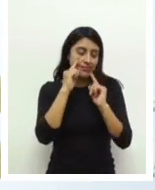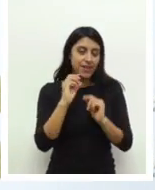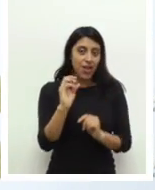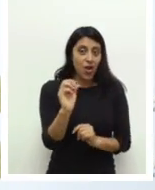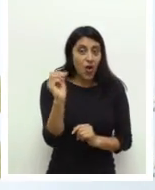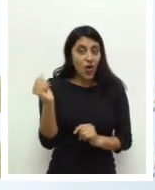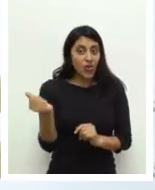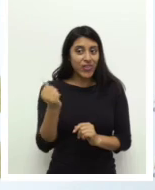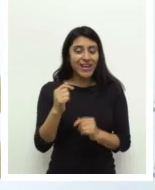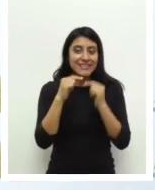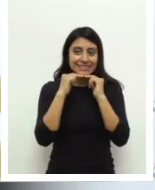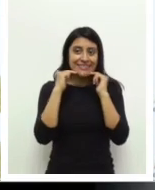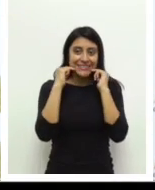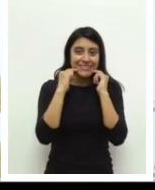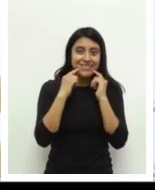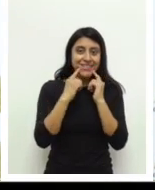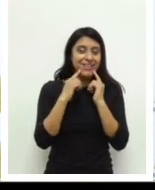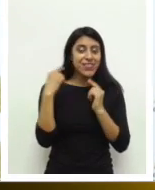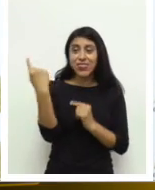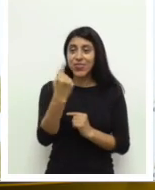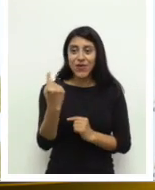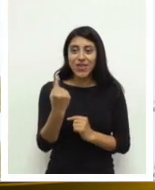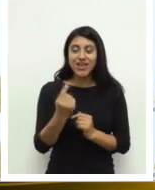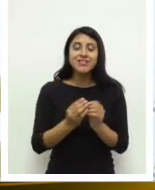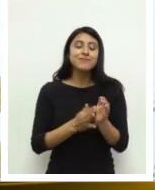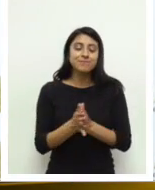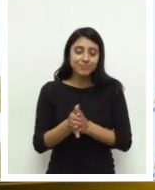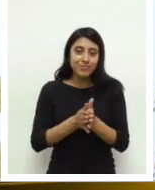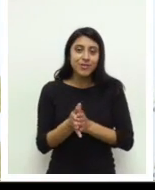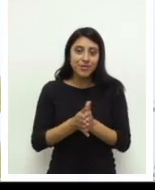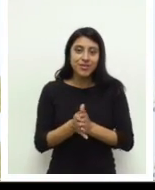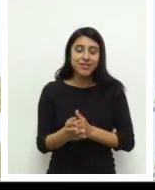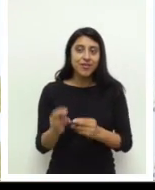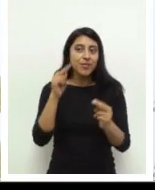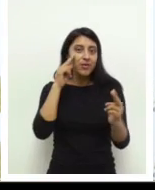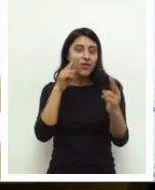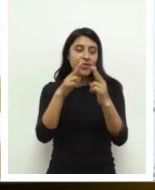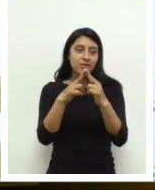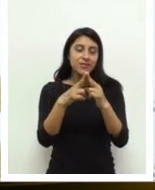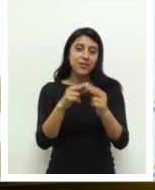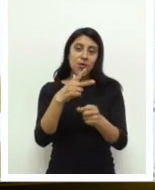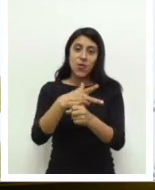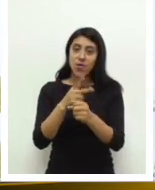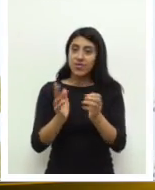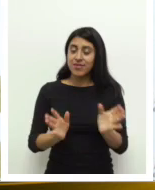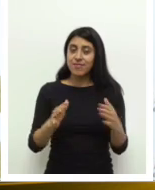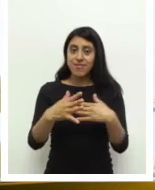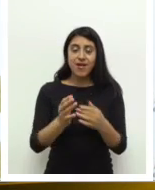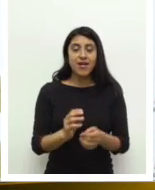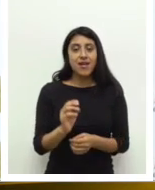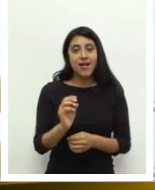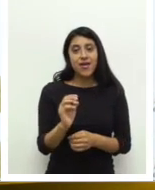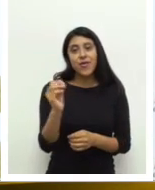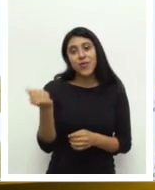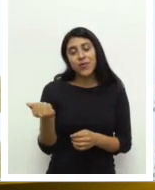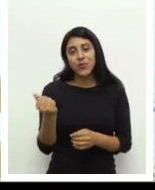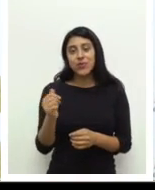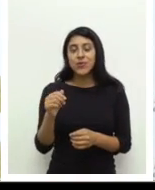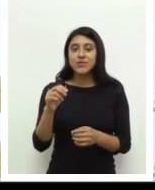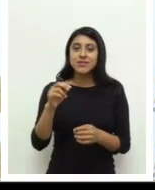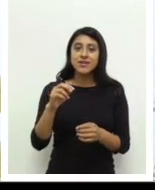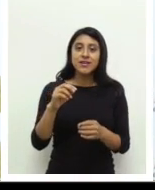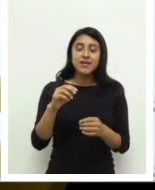alegres, pero definitivamente todas han sido satisfactores en todo este tiempo porque hemos podido conocer Guatemala. También otros países del mundo como Europa,